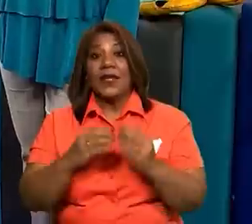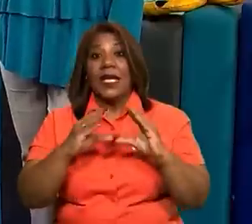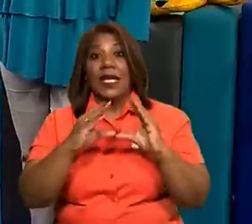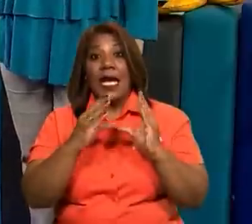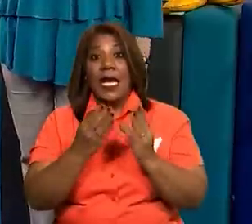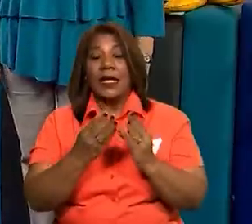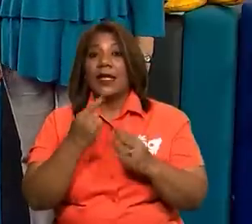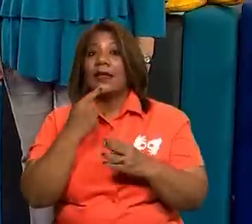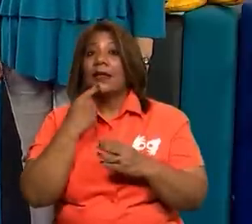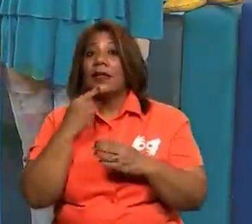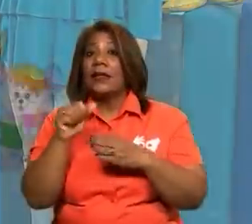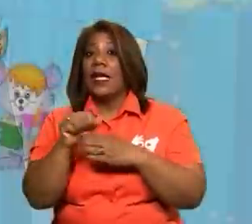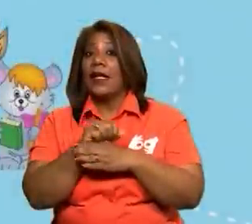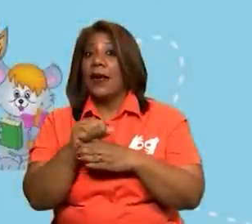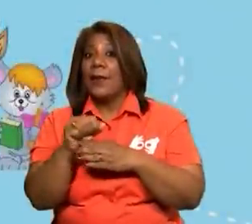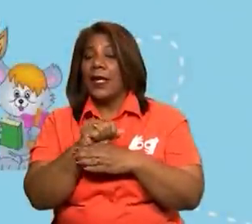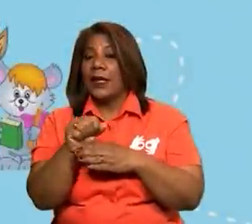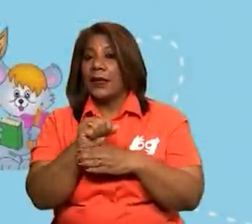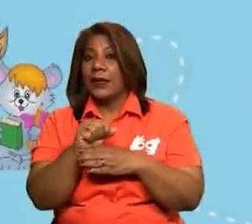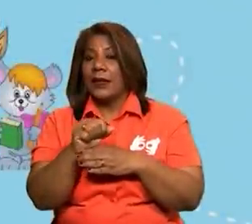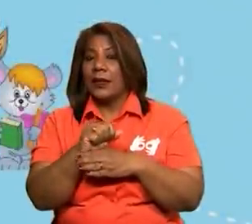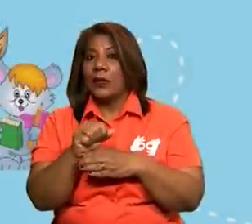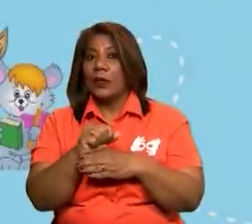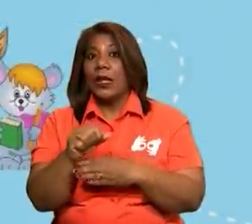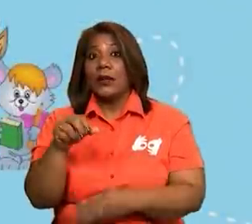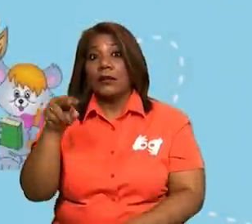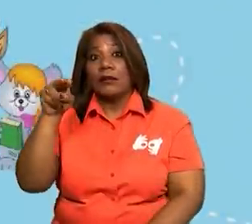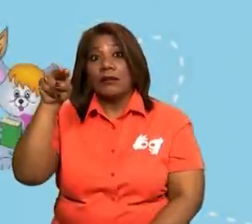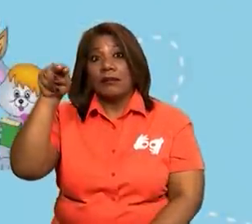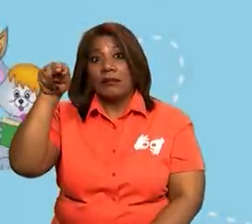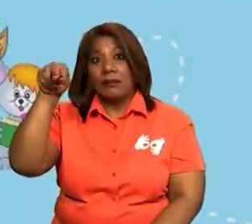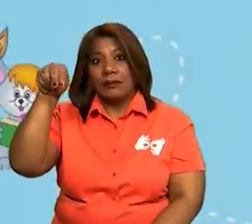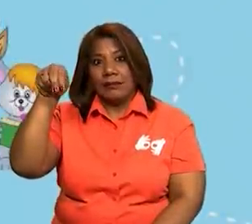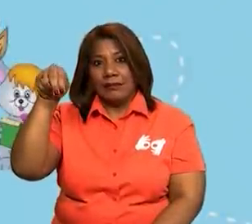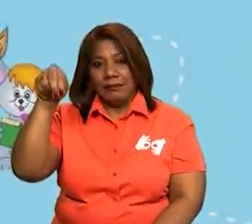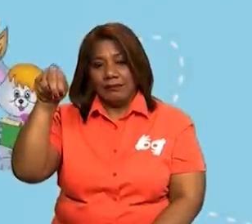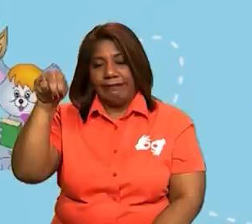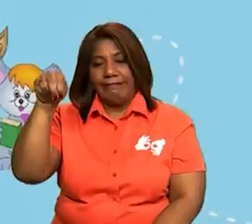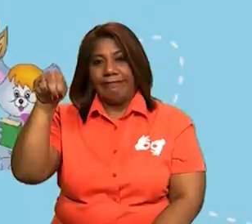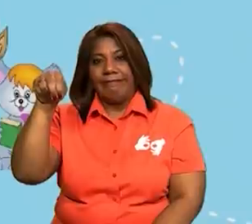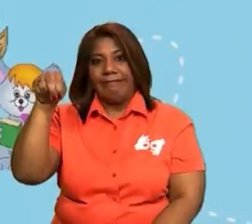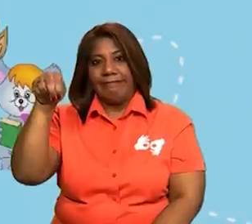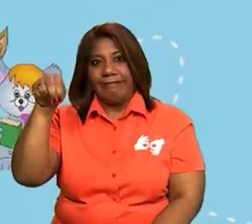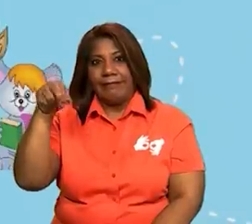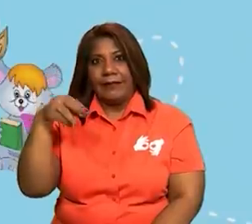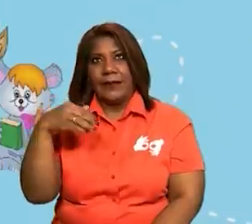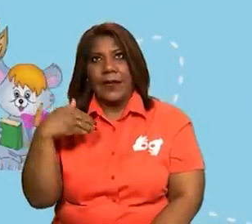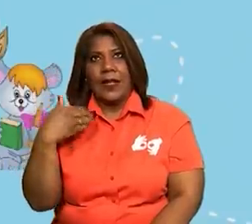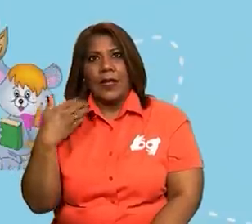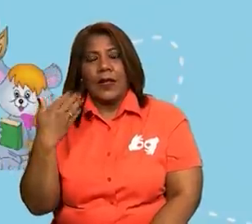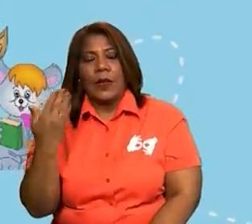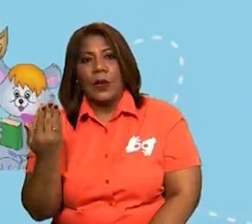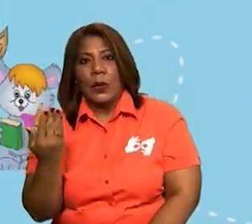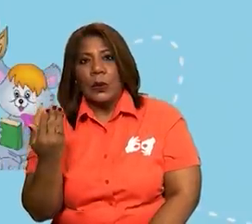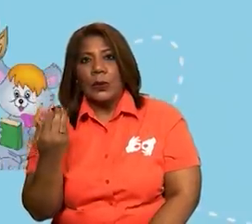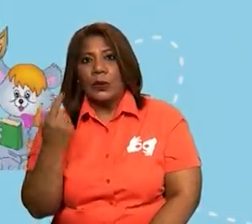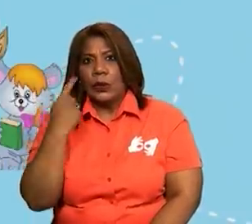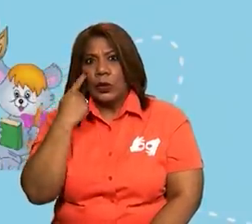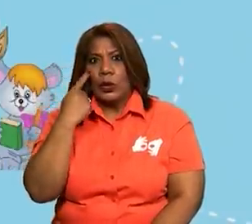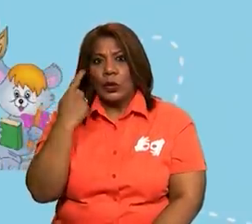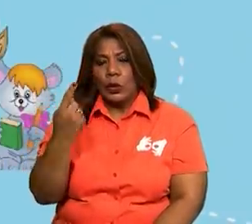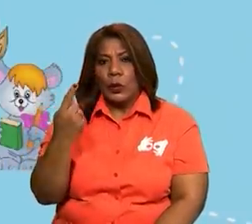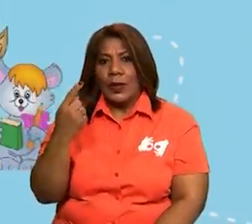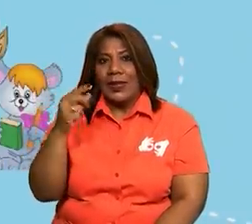practicando la escritura del fonema en la N. ¿Cómo se escucha? ¿Cómo se dice la N sin